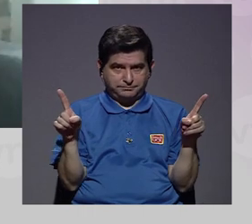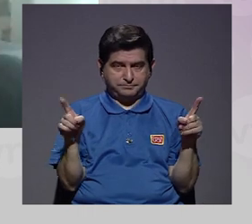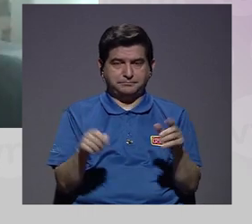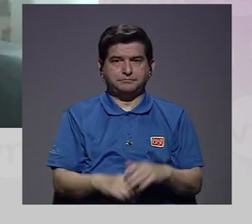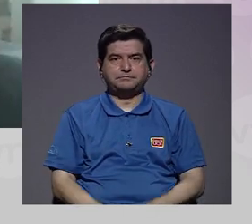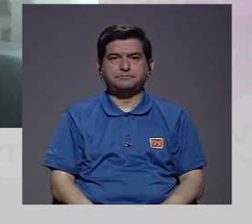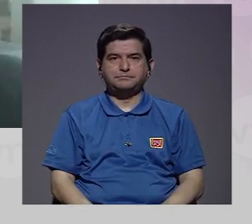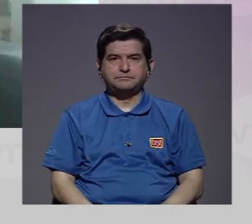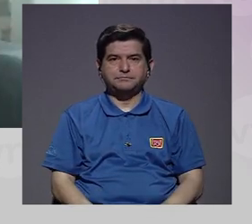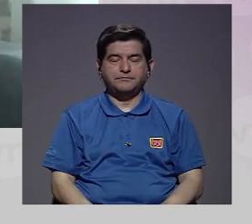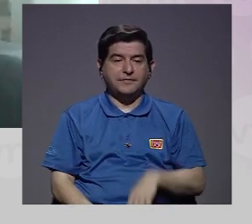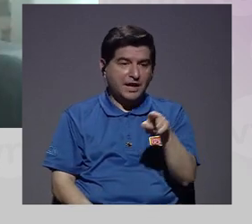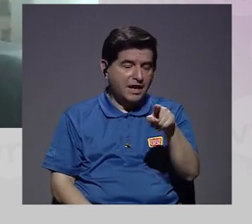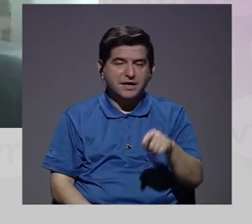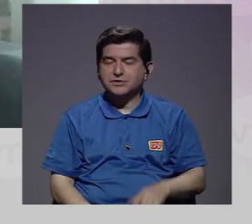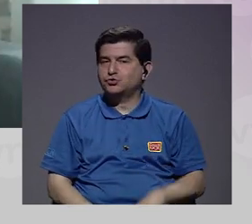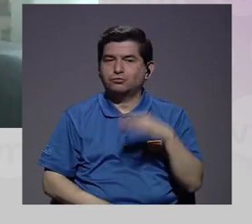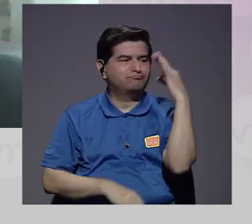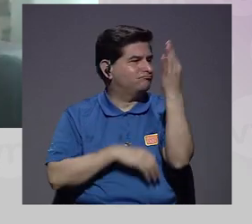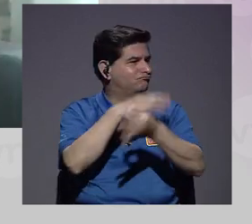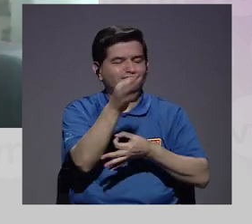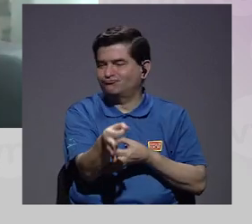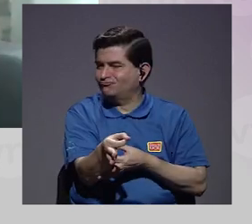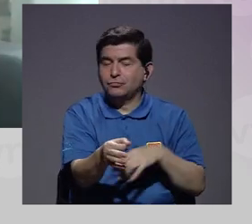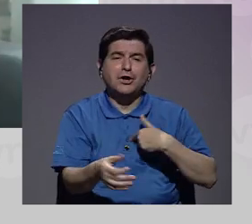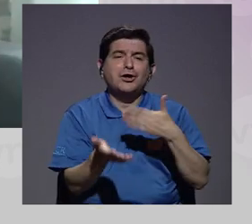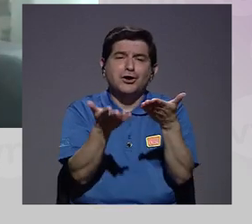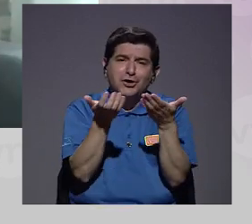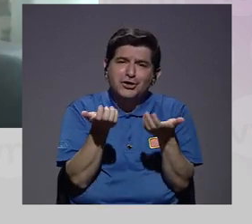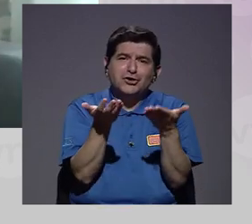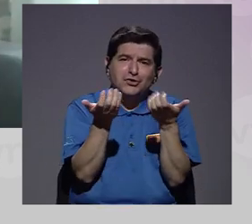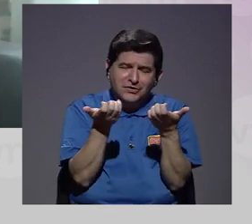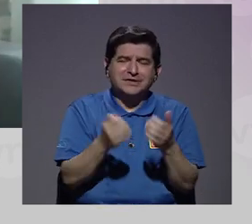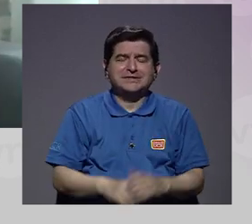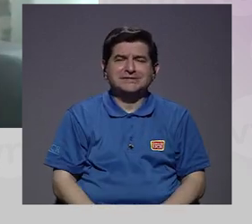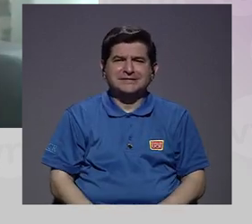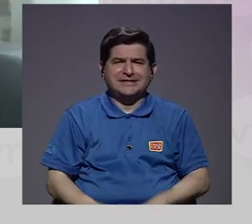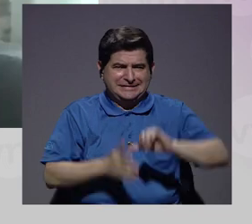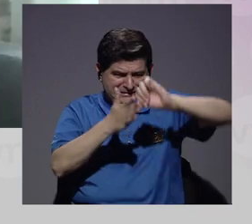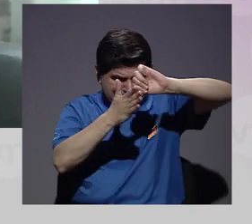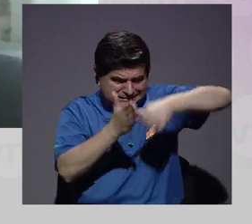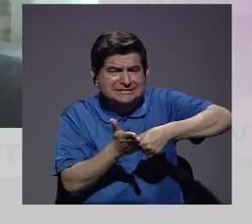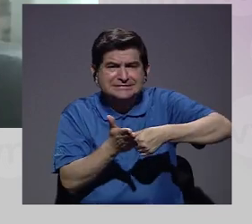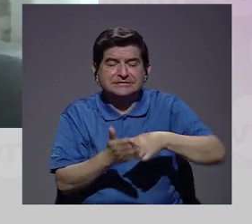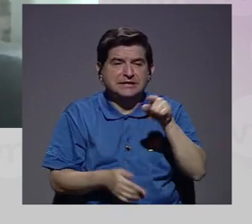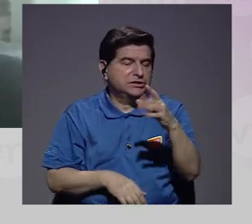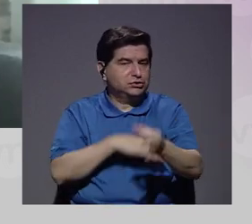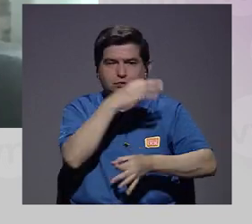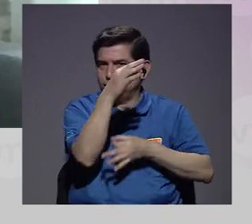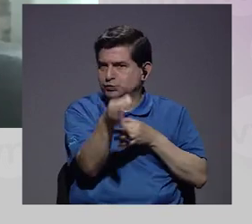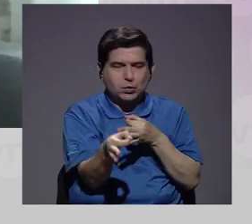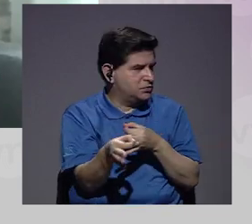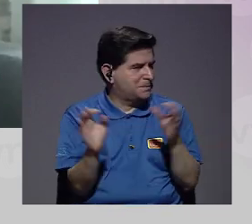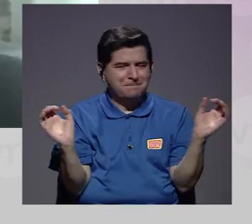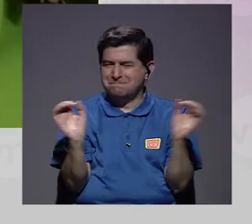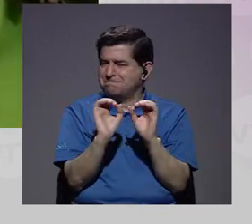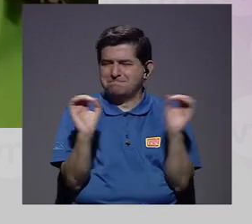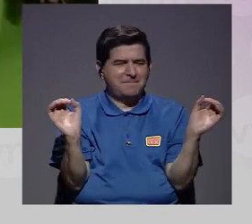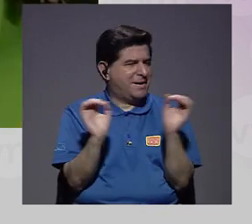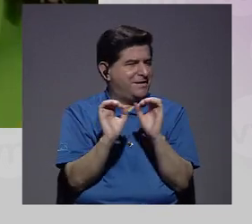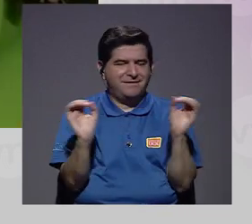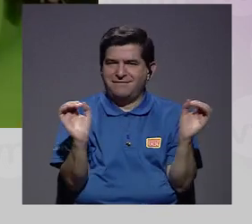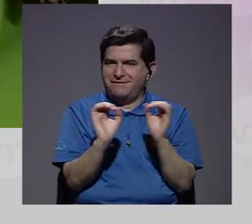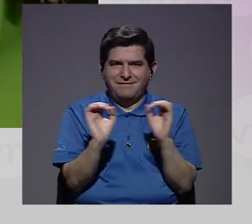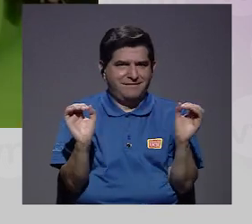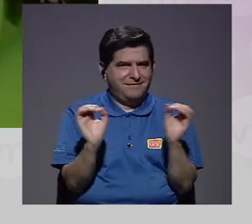pero eso no va a sustituir, y en eso sí quisiera ser como bien enfática, eso no va a sustituir bajo